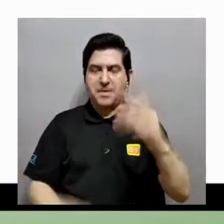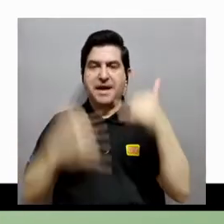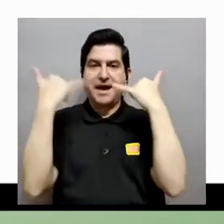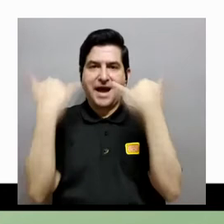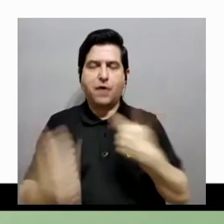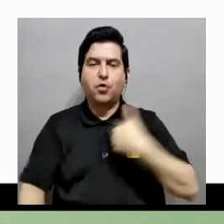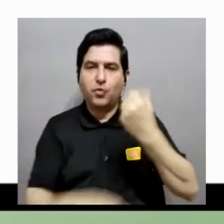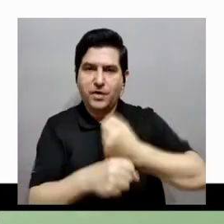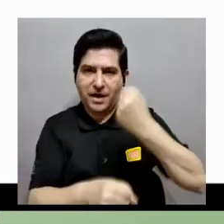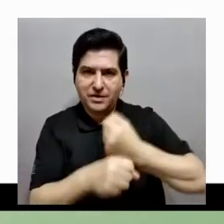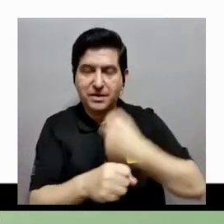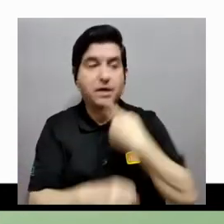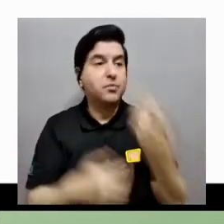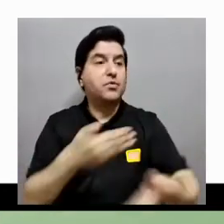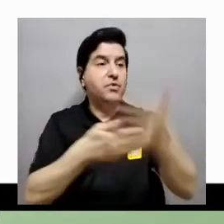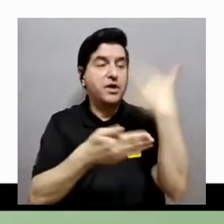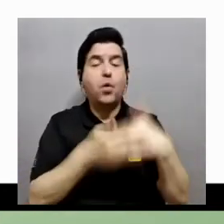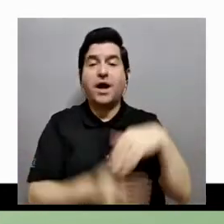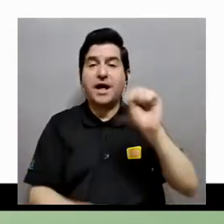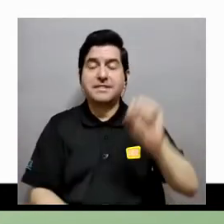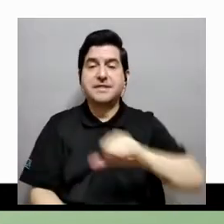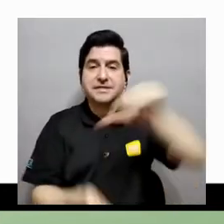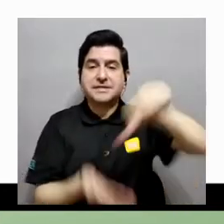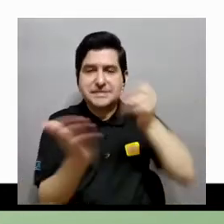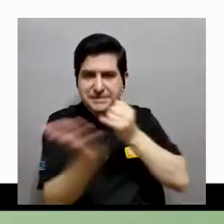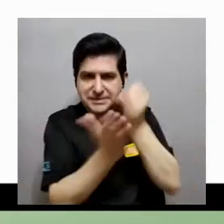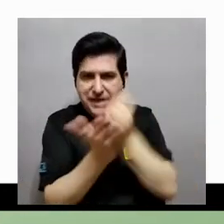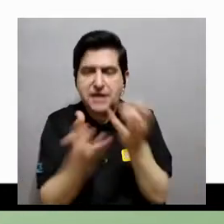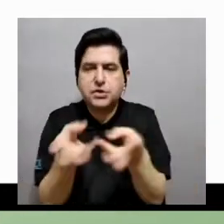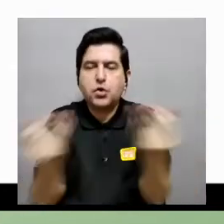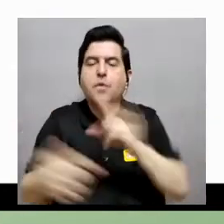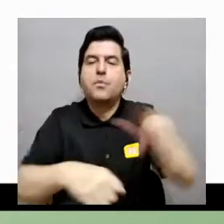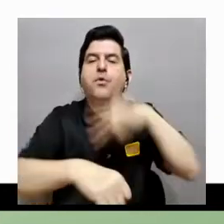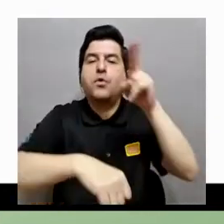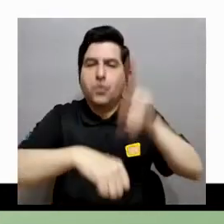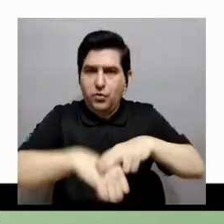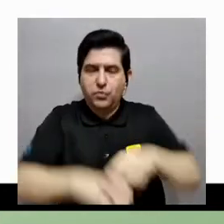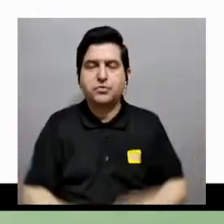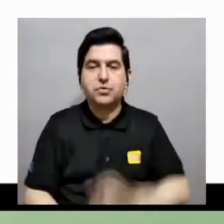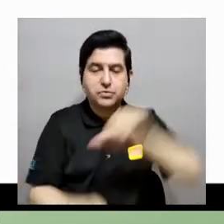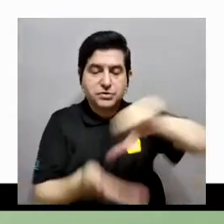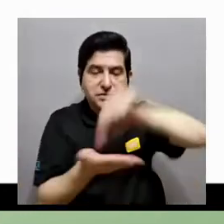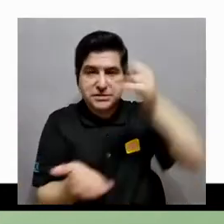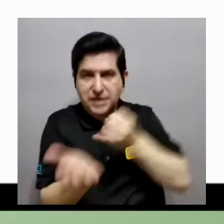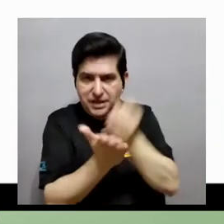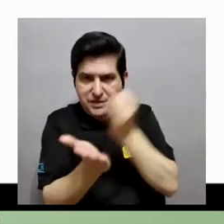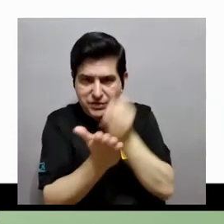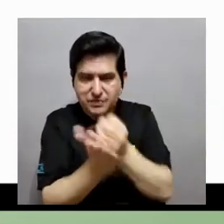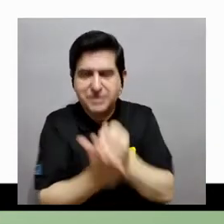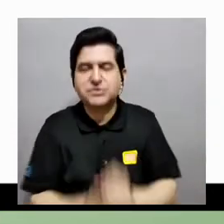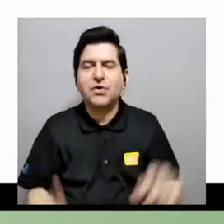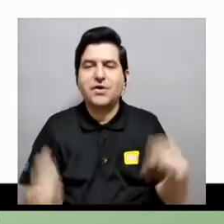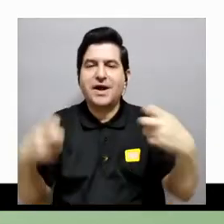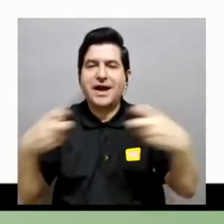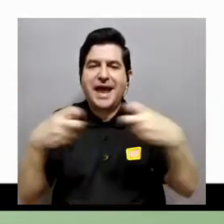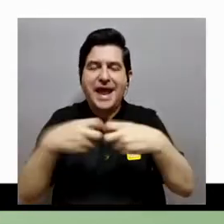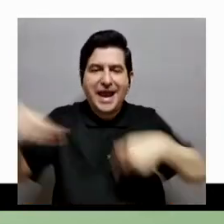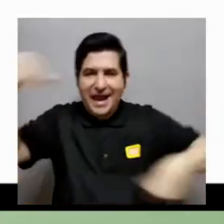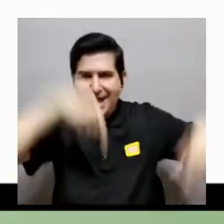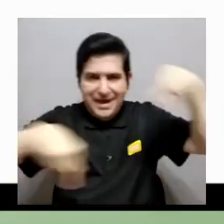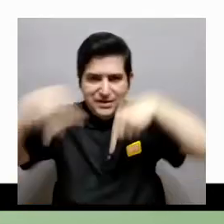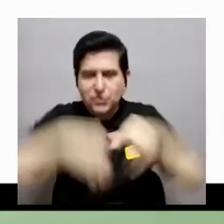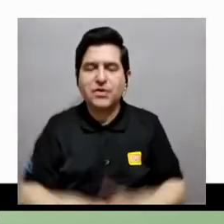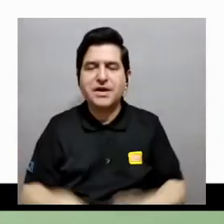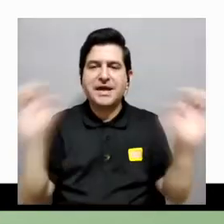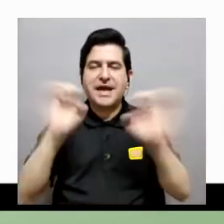ahora yo estoy trabajando, como bien dijo antes Sebastián, en el Centro de Investigaciones en Productos Naturales y en el Centro de Investigaciones en Electroquímica y Energía